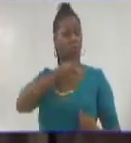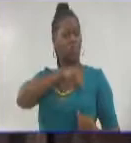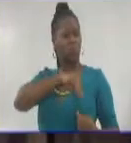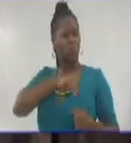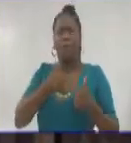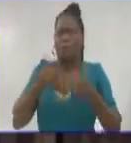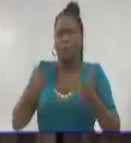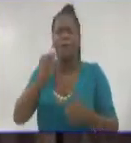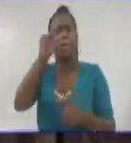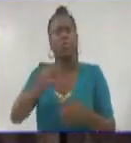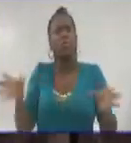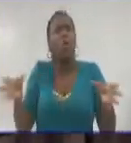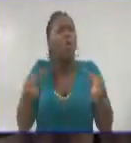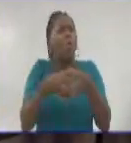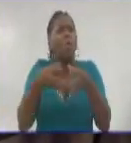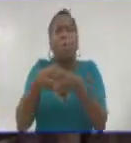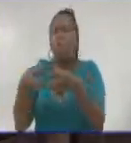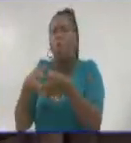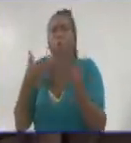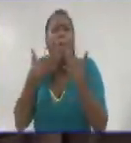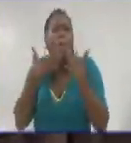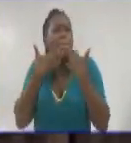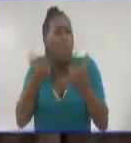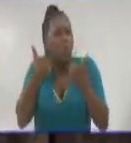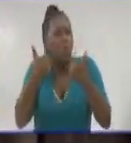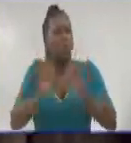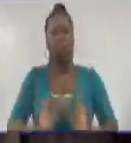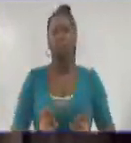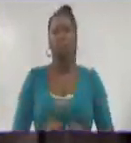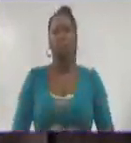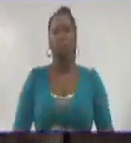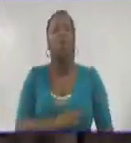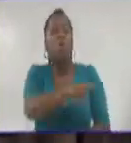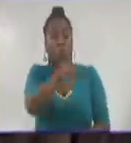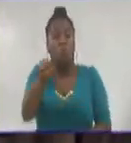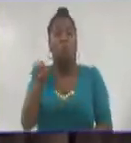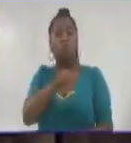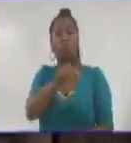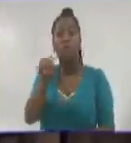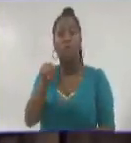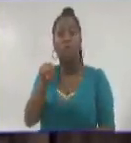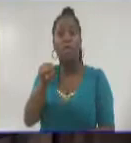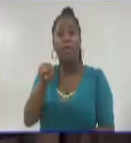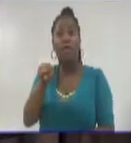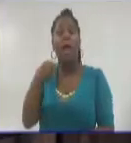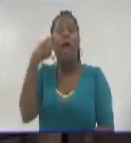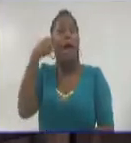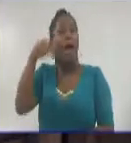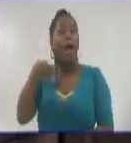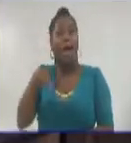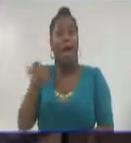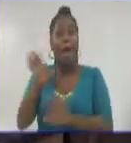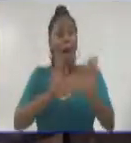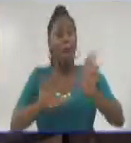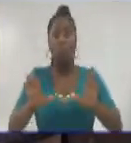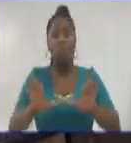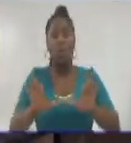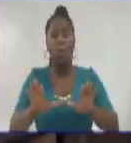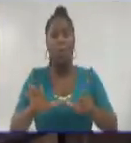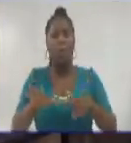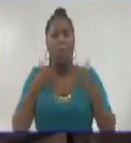colectivo este magnífico caballero. Si ustedes, este museo no hubiera tenido los